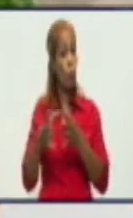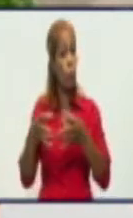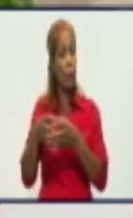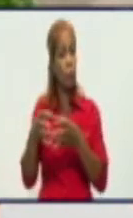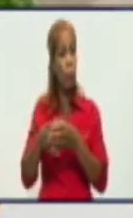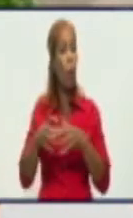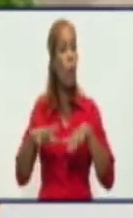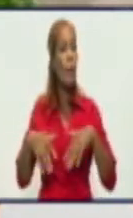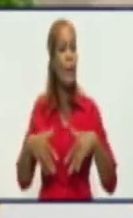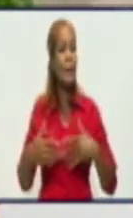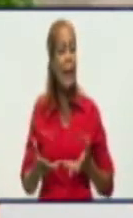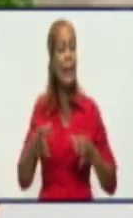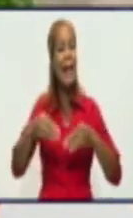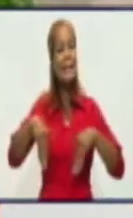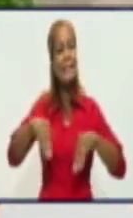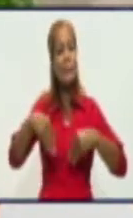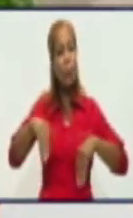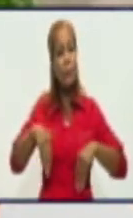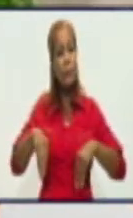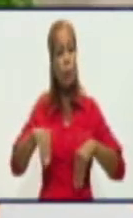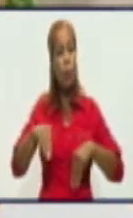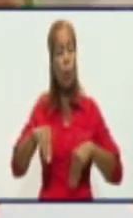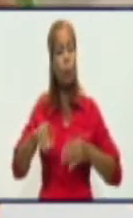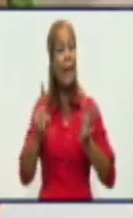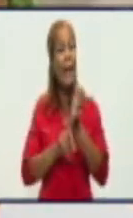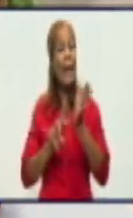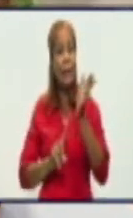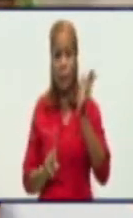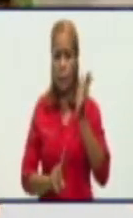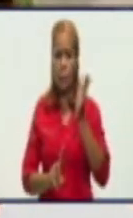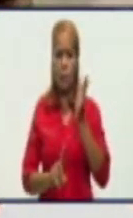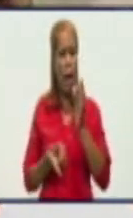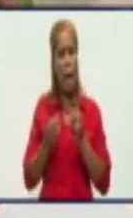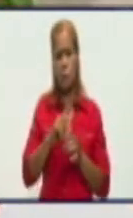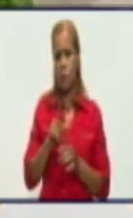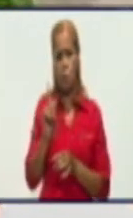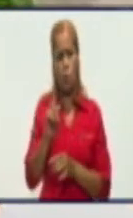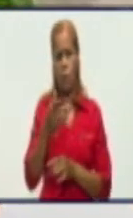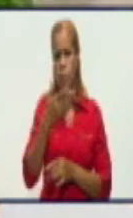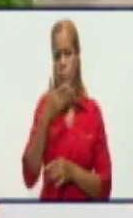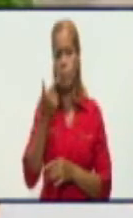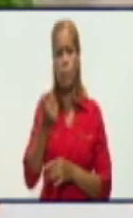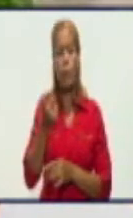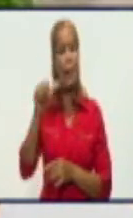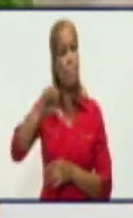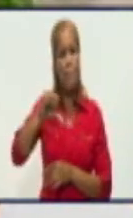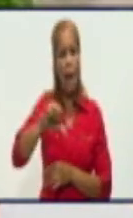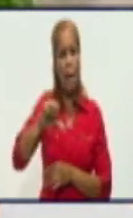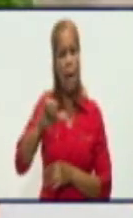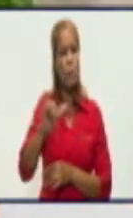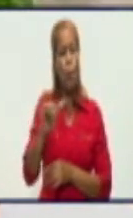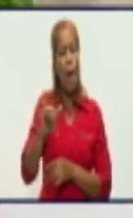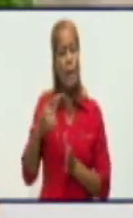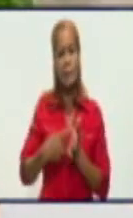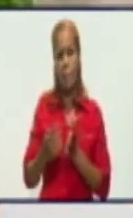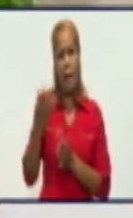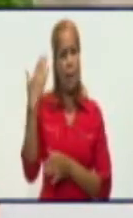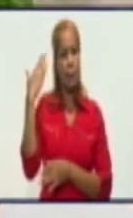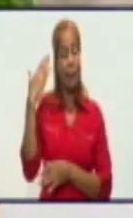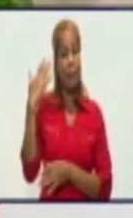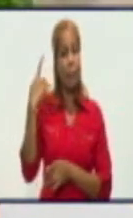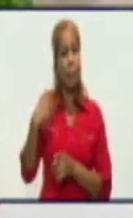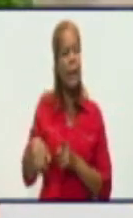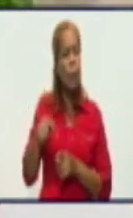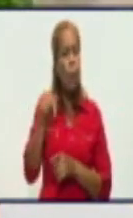la situación energética no fue tan desfavorable como en la semana anterior. ¿Hoy presentamos esta misma